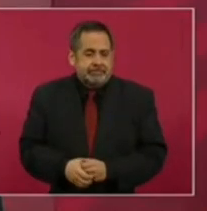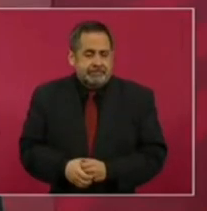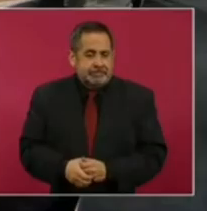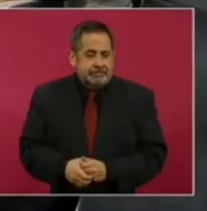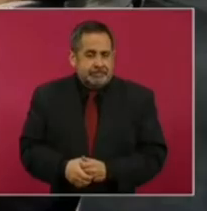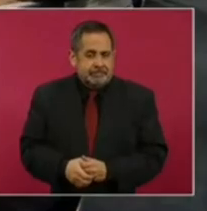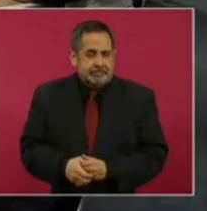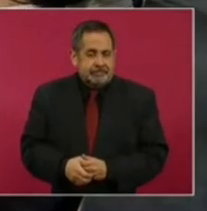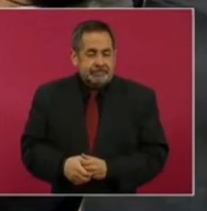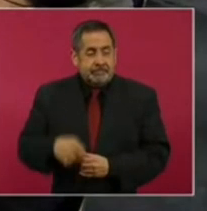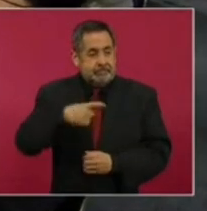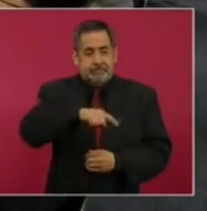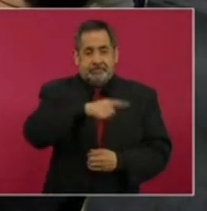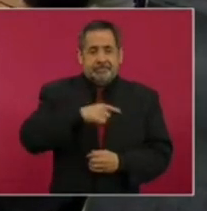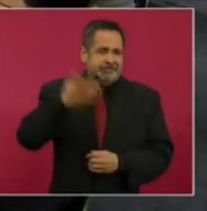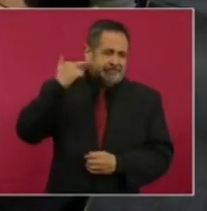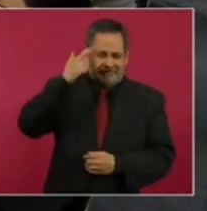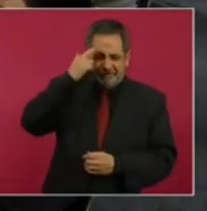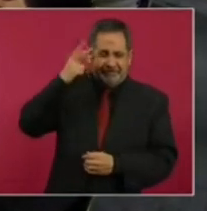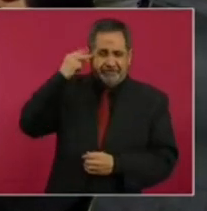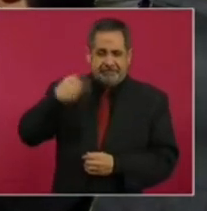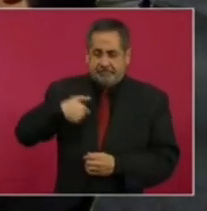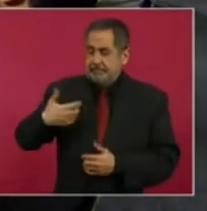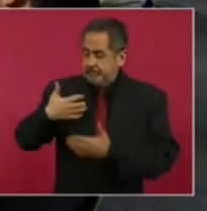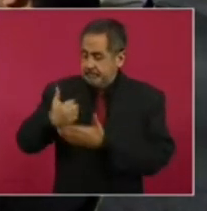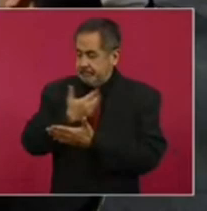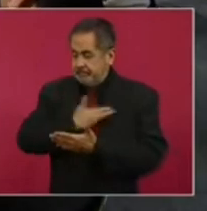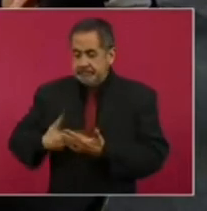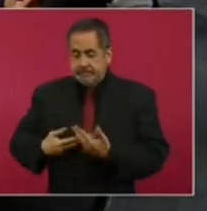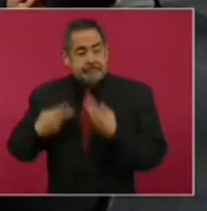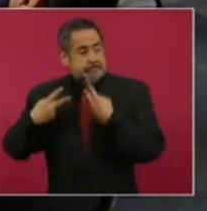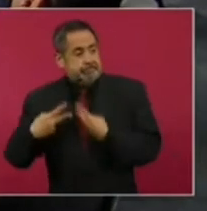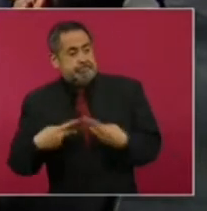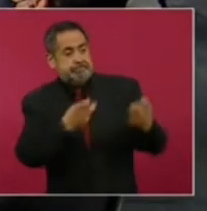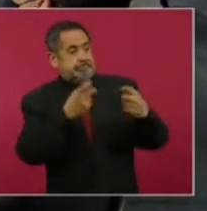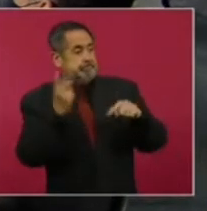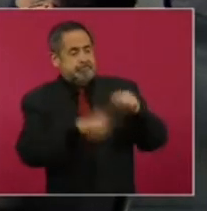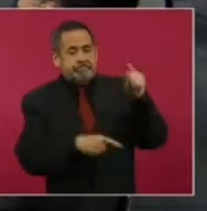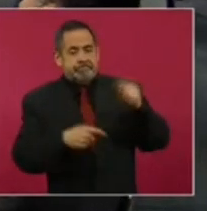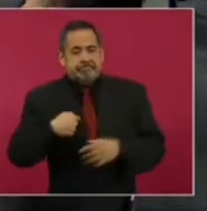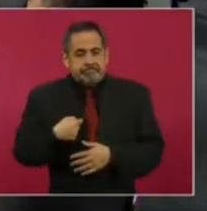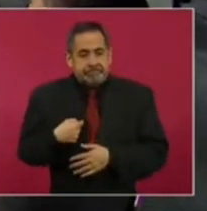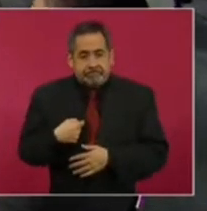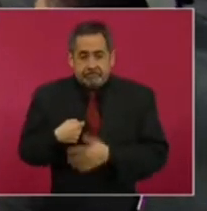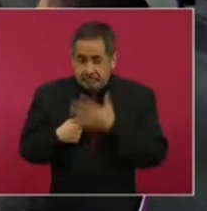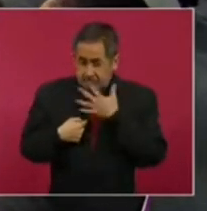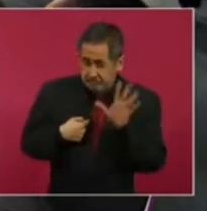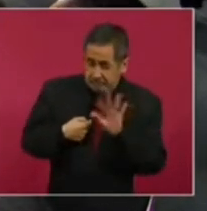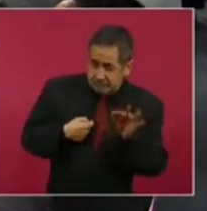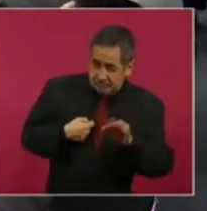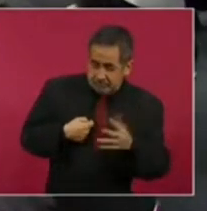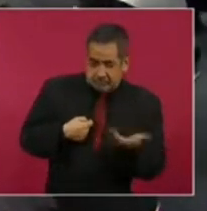Nos robaron la presidencia de la República, no es poca cosa,